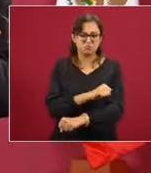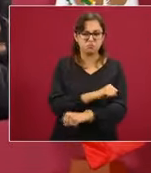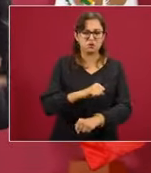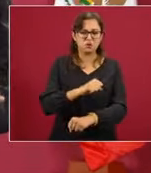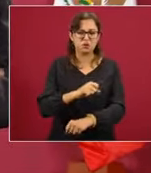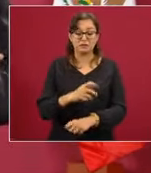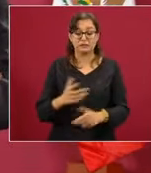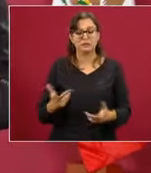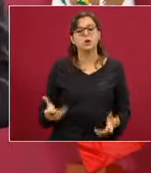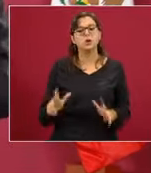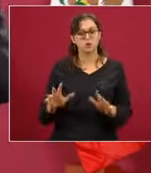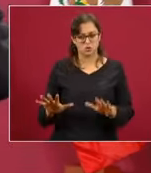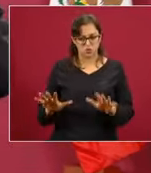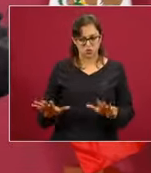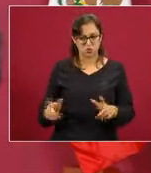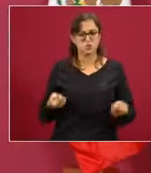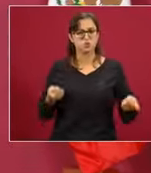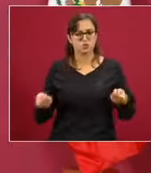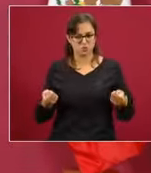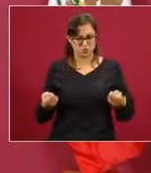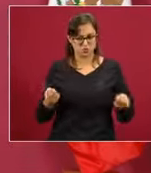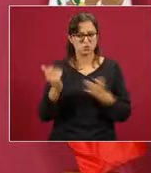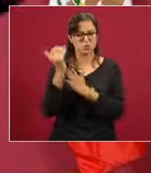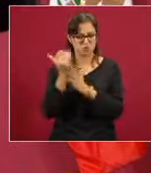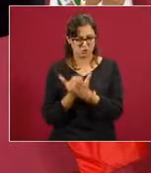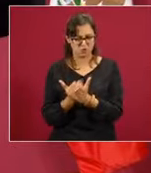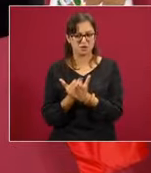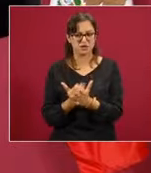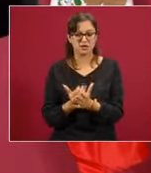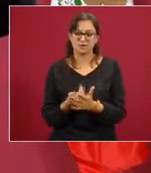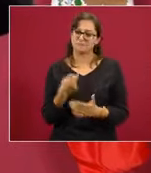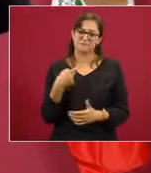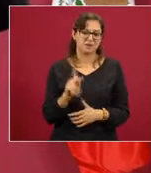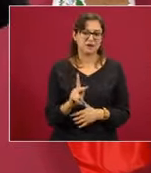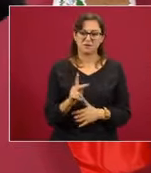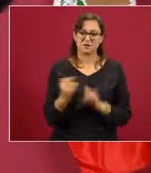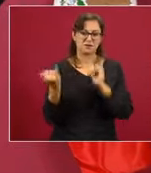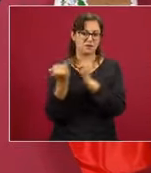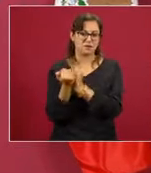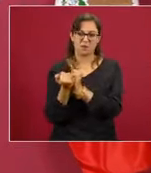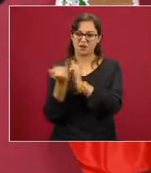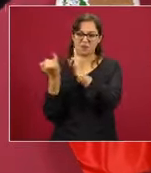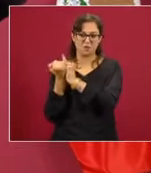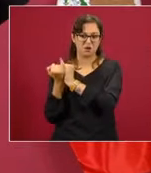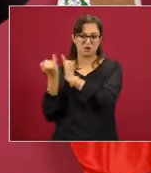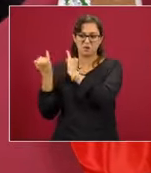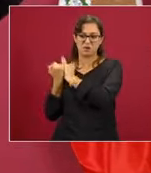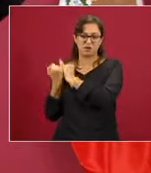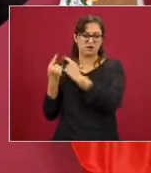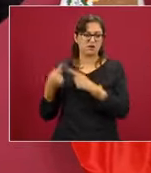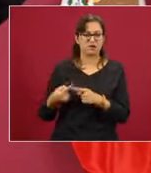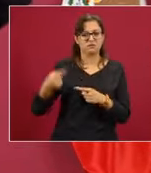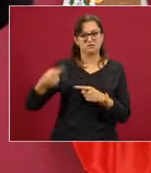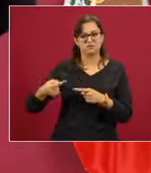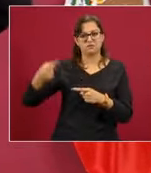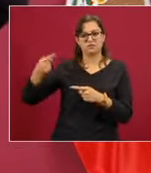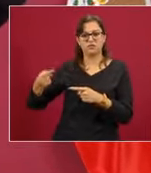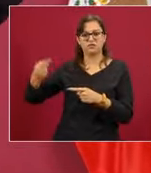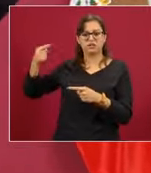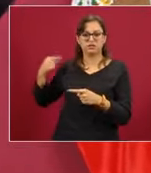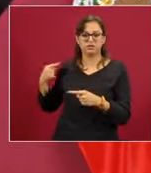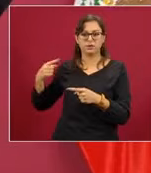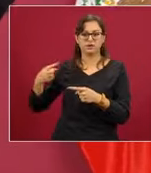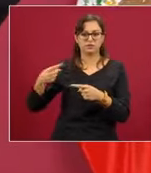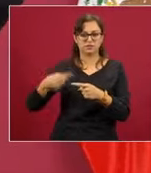bajarle a eso, pero no se compara con lo que han hecho los grupos reaccionarios